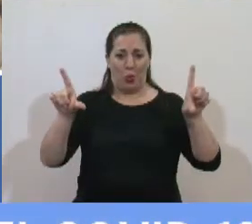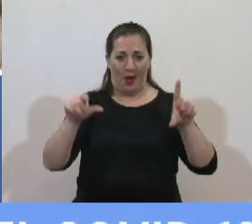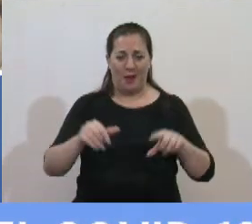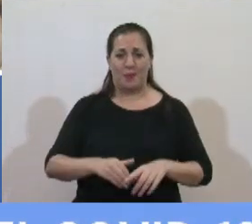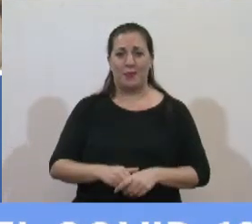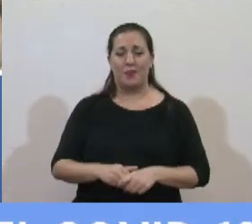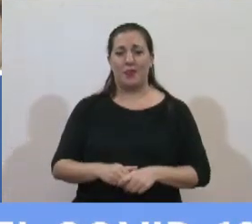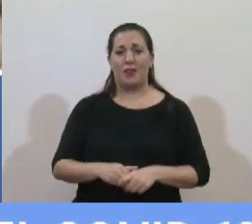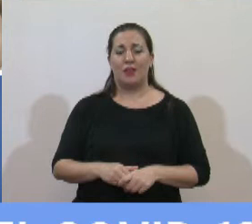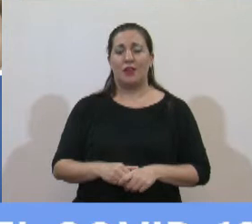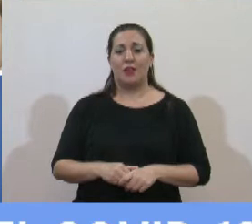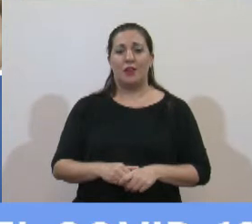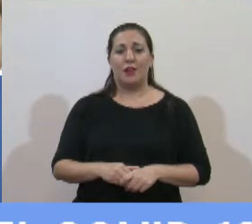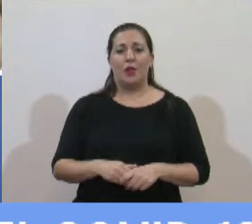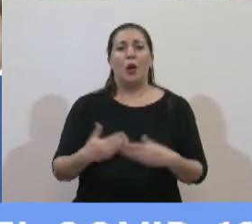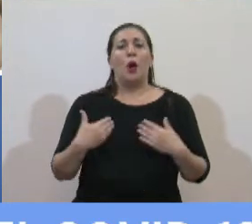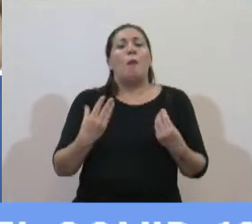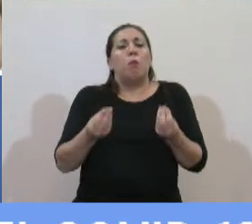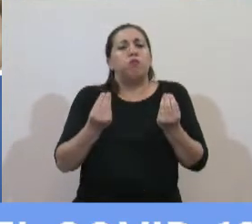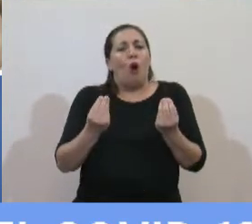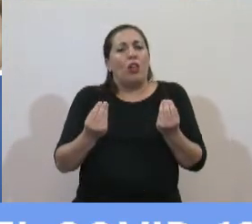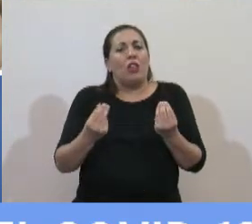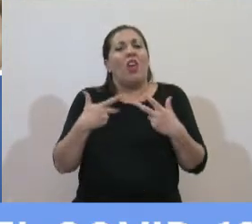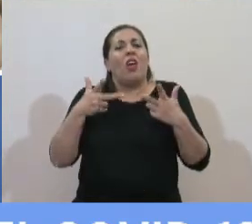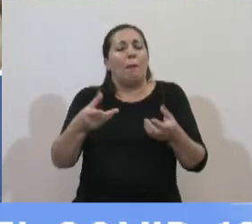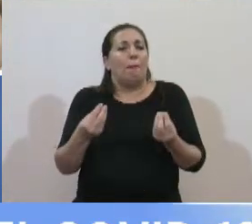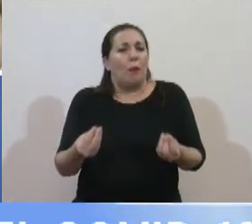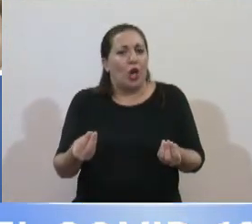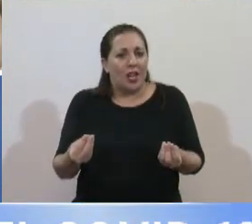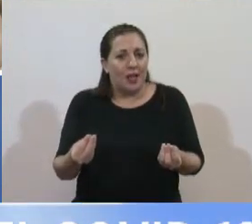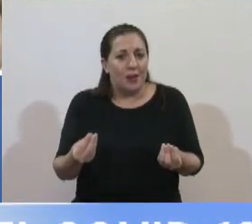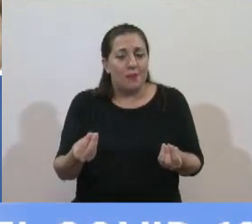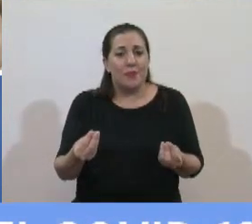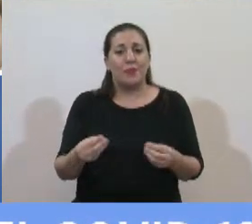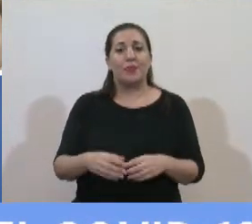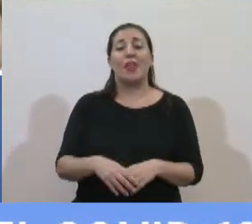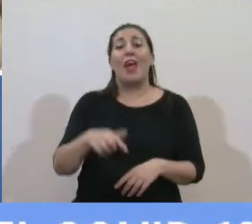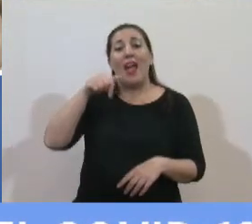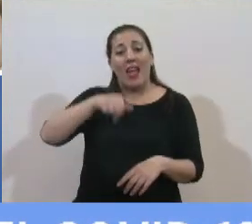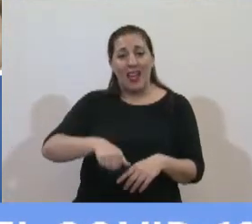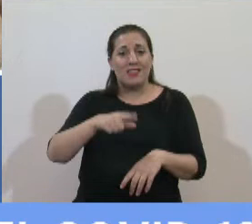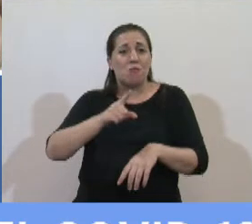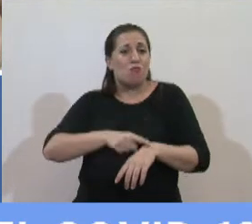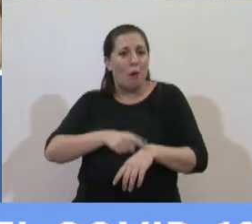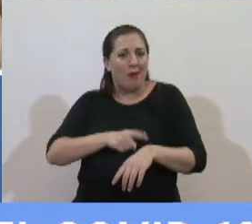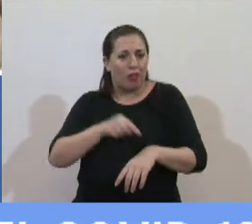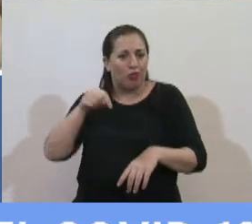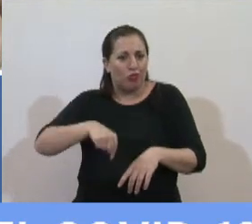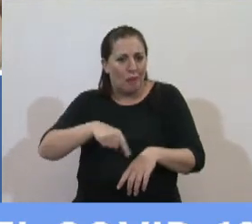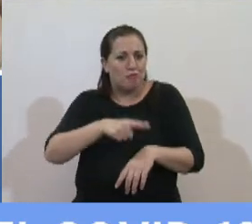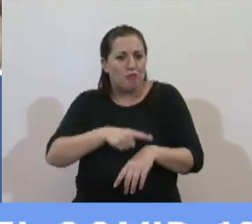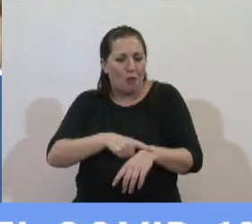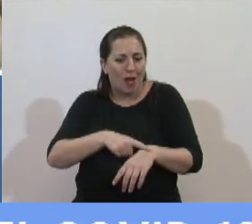¿por qué decimos esto? porque en este tiempo de emergencias en estos tiempos